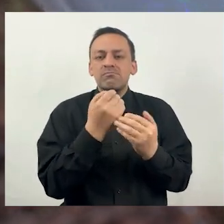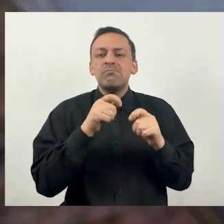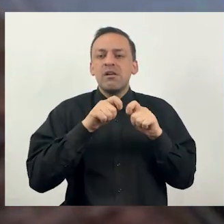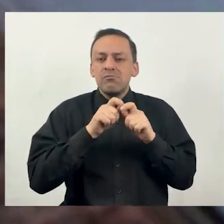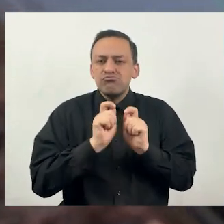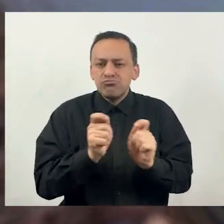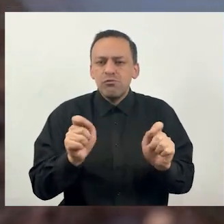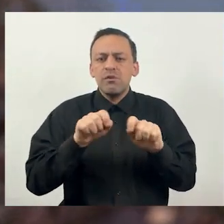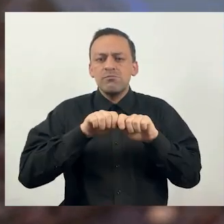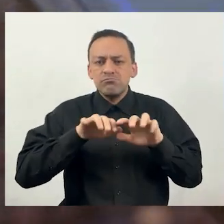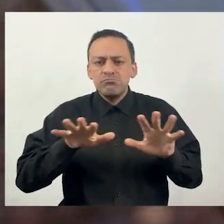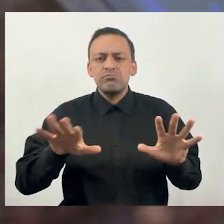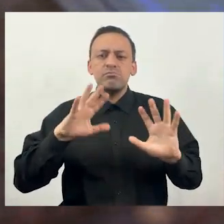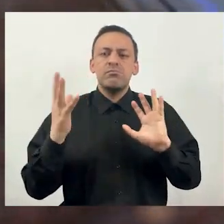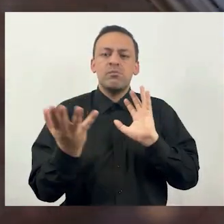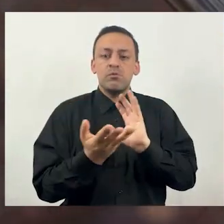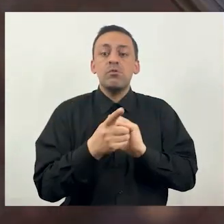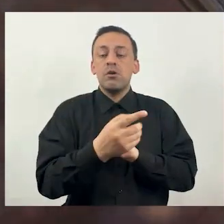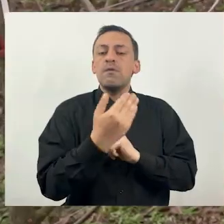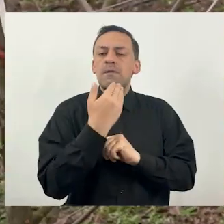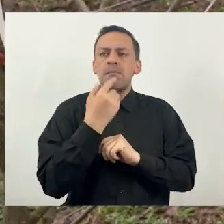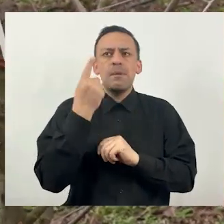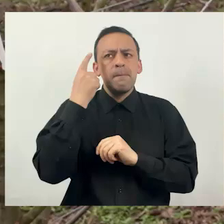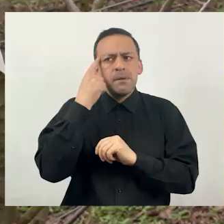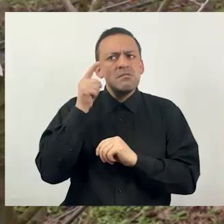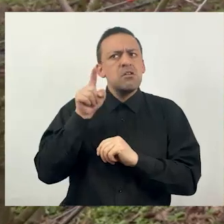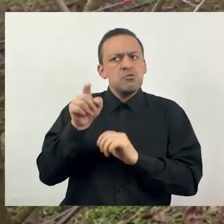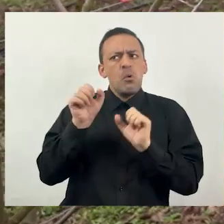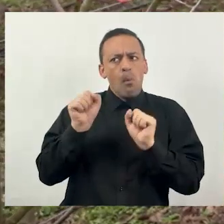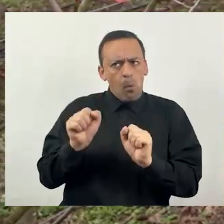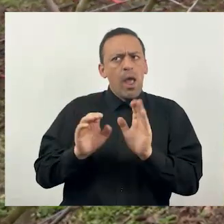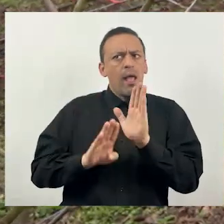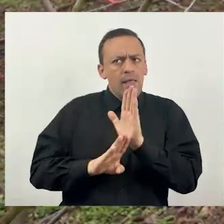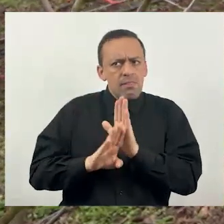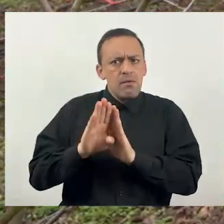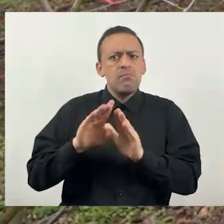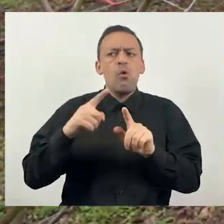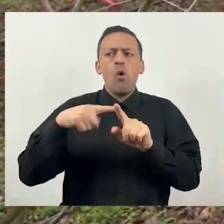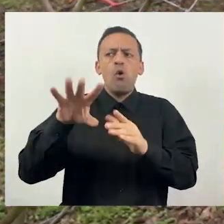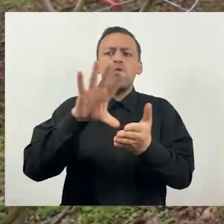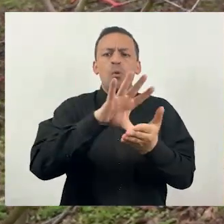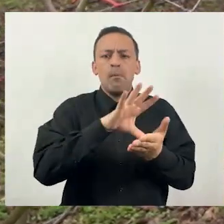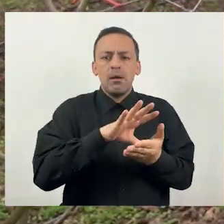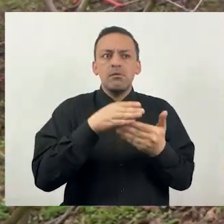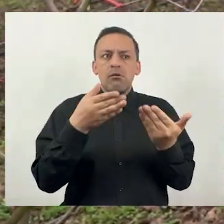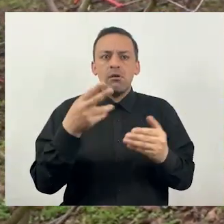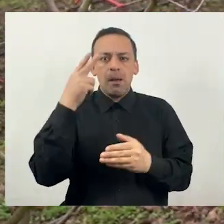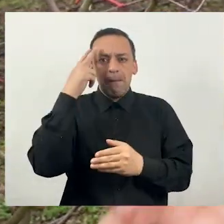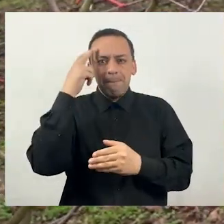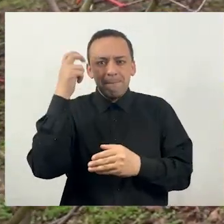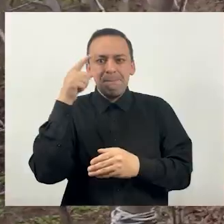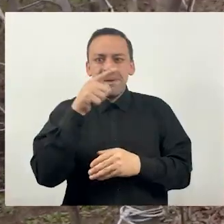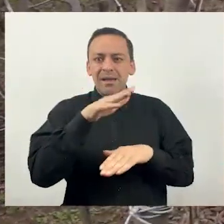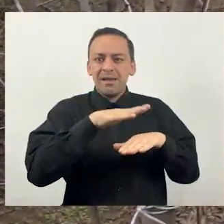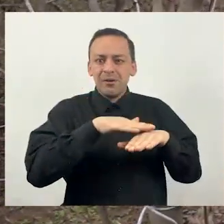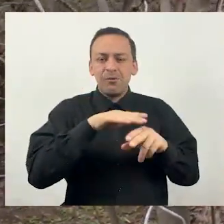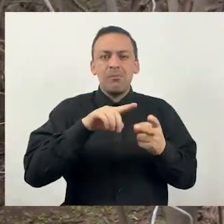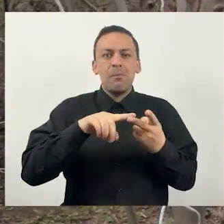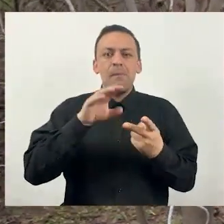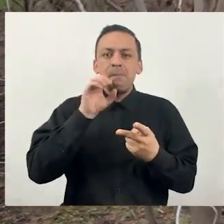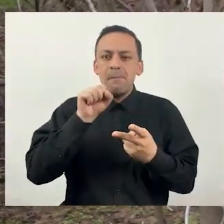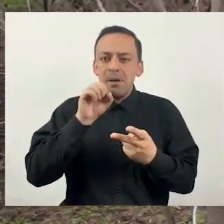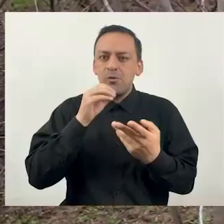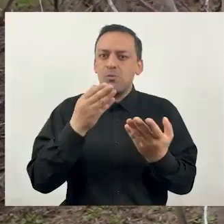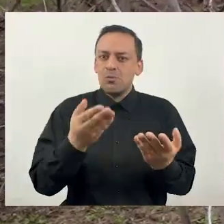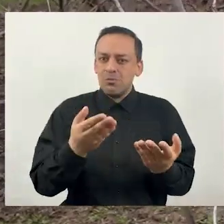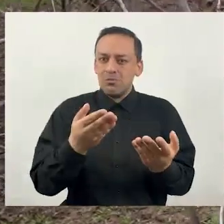va a poder sacar esto que hoy día, gracias a ellos, que también tuvieron la visión y detectaron que esto tenía potencial hacia afuera, hoy día está en México, por ejemplo, y se está